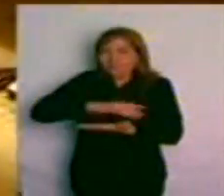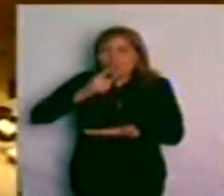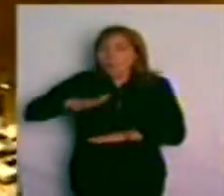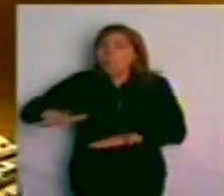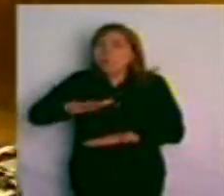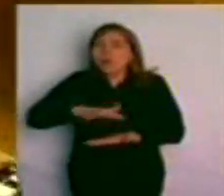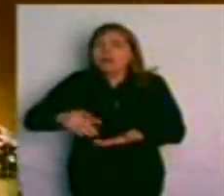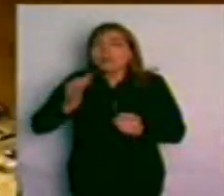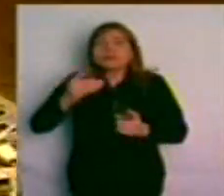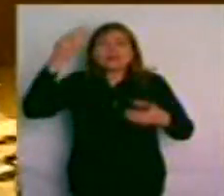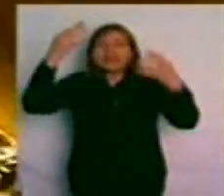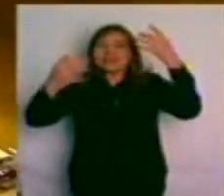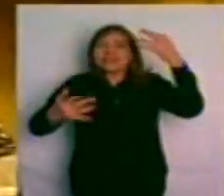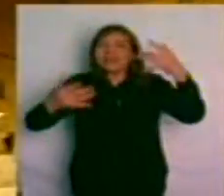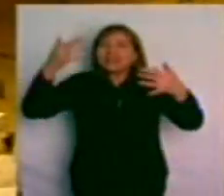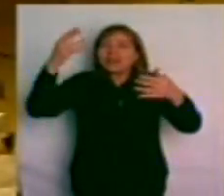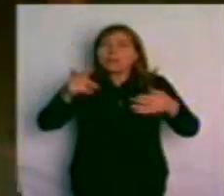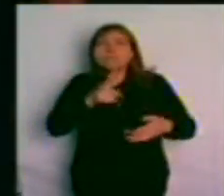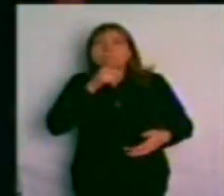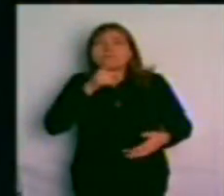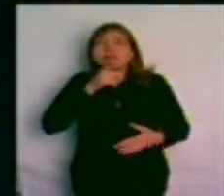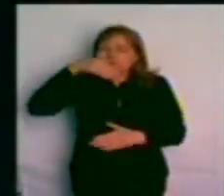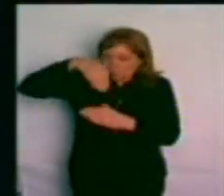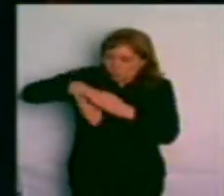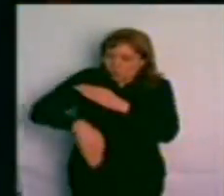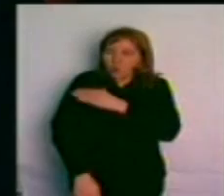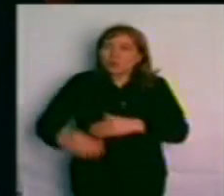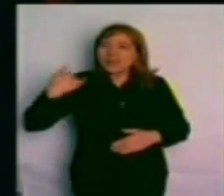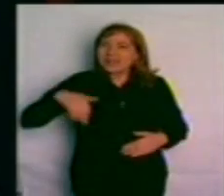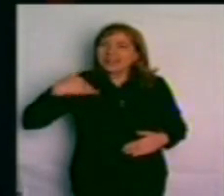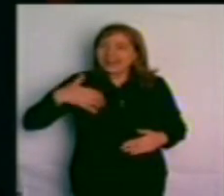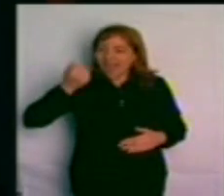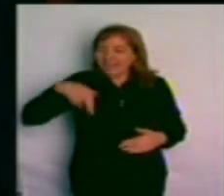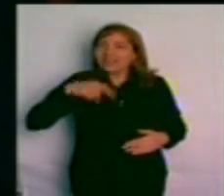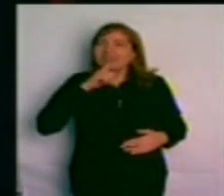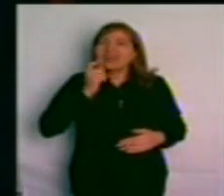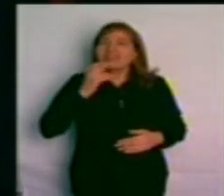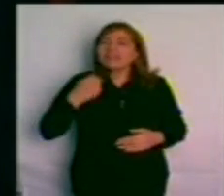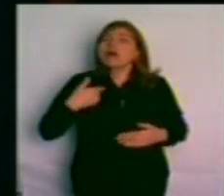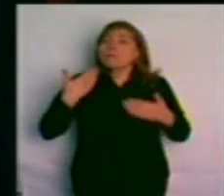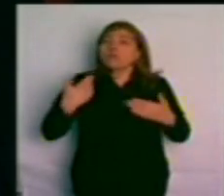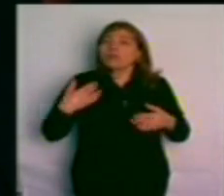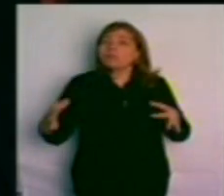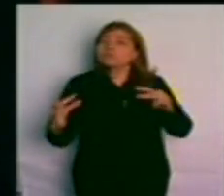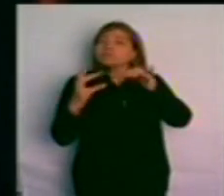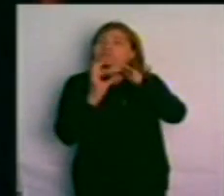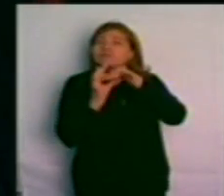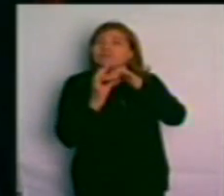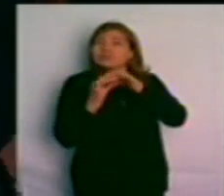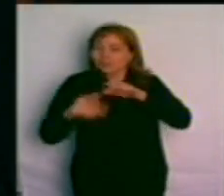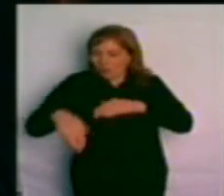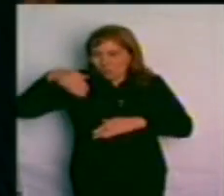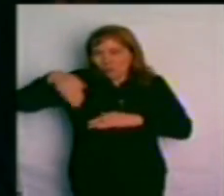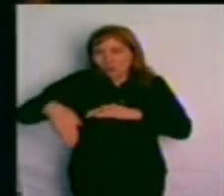sector de glaciares como si fuera la Antártida Argentina, de donde nos vamos a poder comunicar también con base marambio